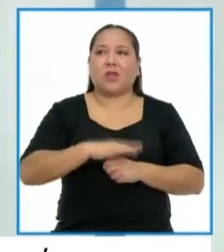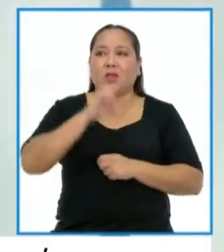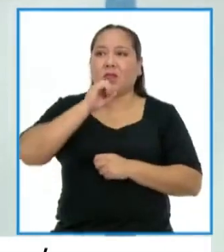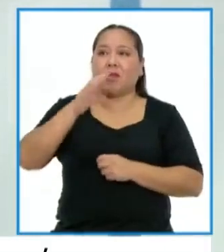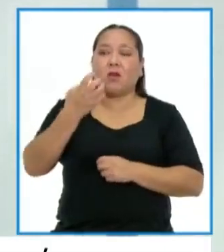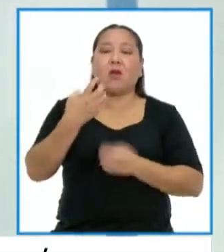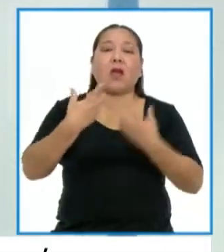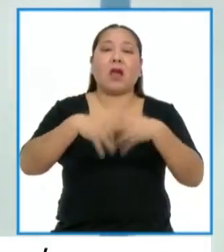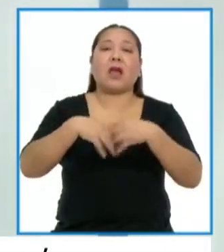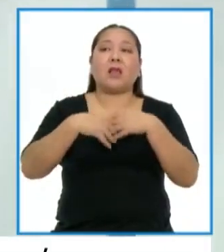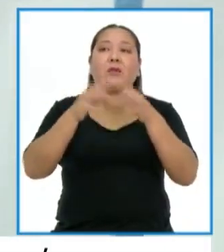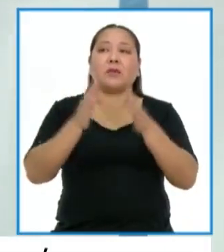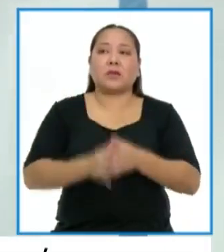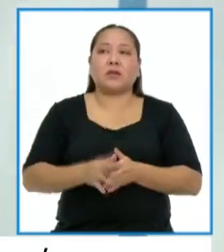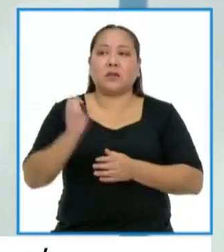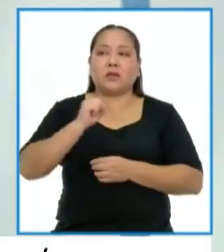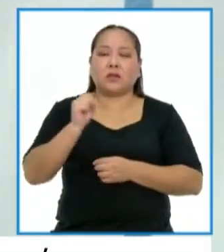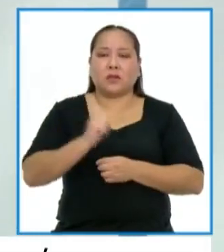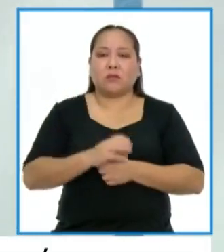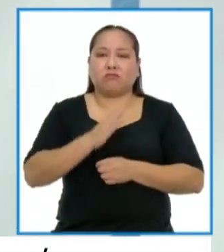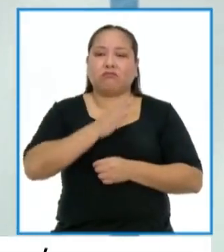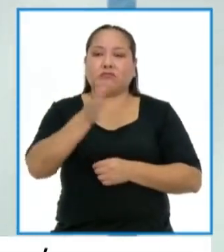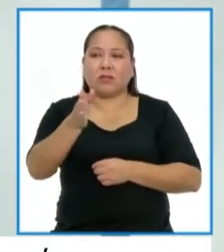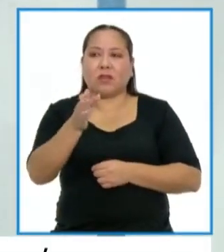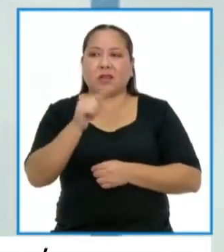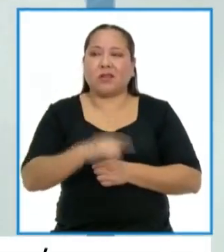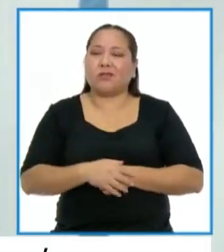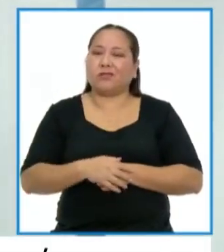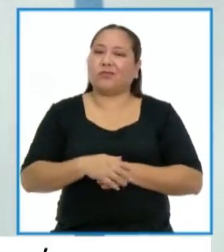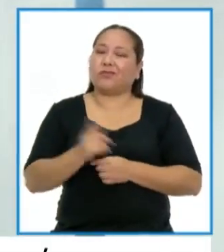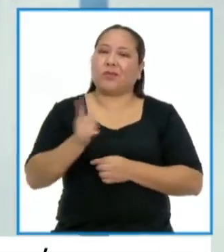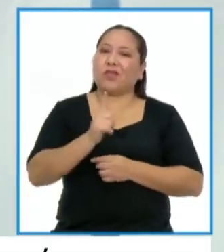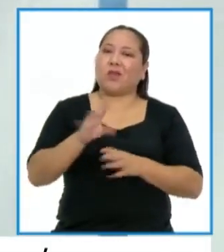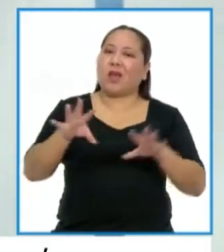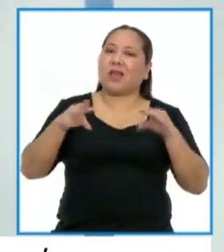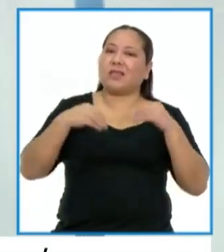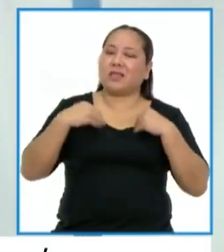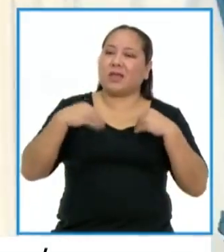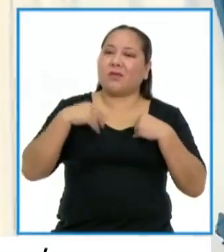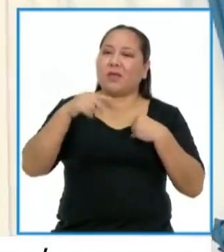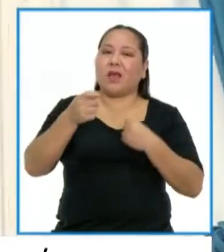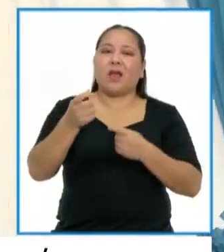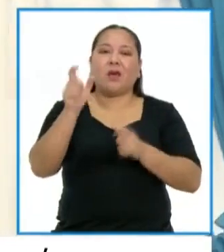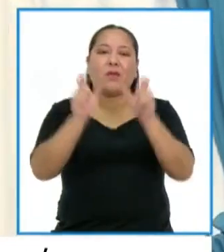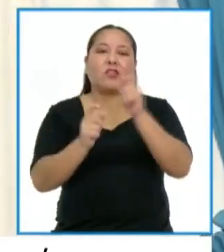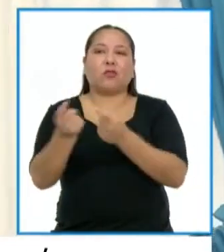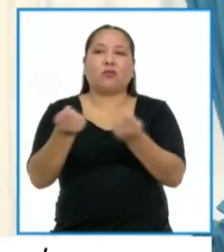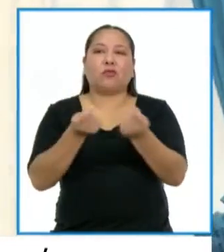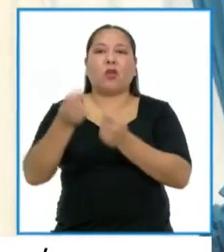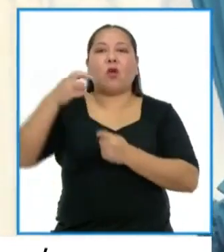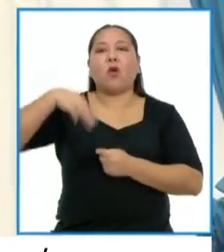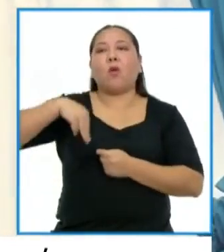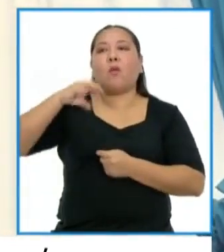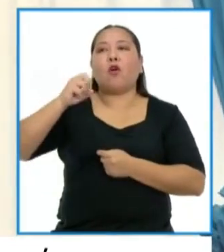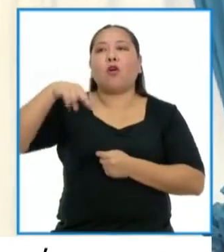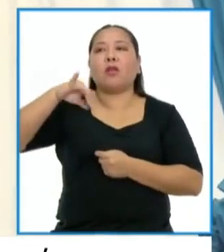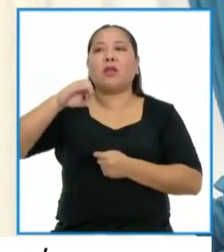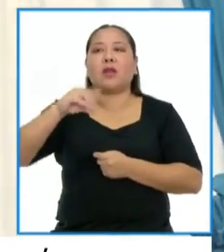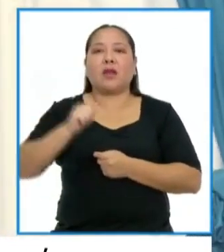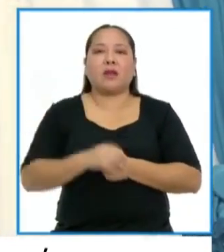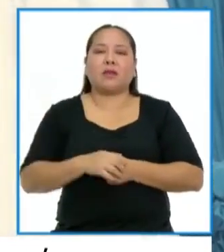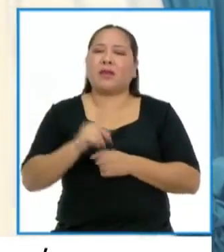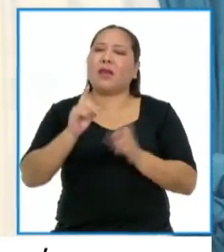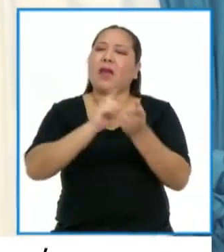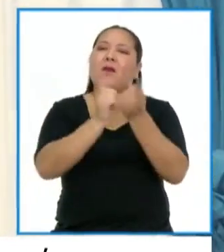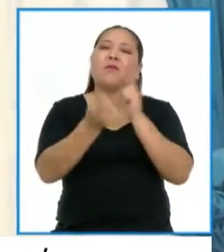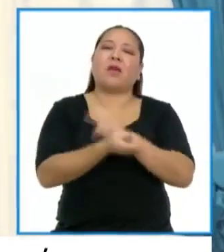empresario asistirá pese a sus reparos contra los moderadores, que son los periodistas Mónica Delta y Pedro Tenorio, y el pedido de cambiar el formato